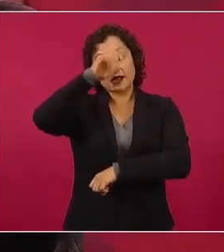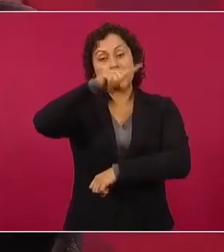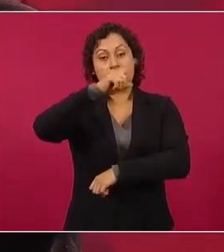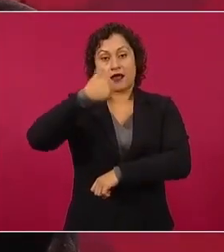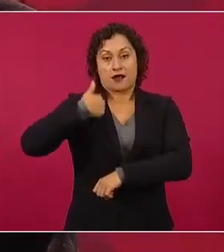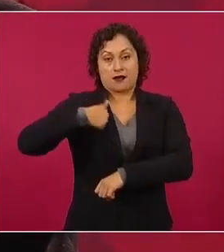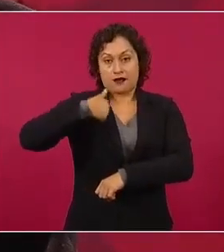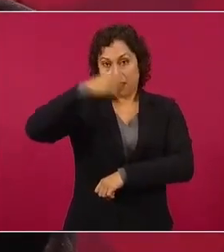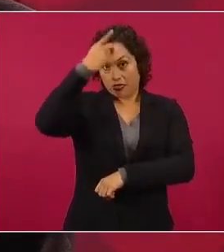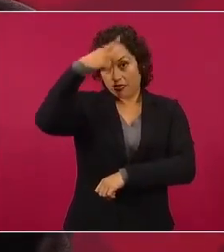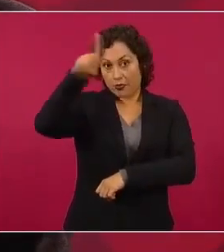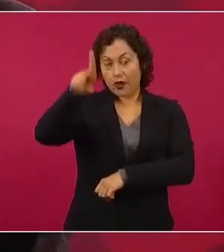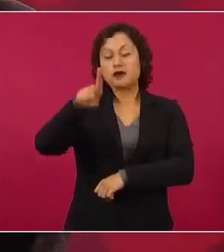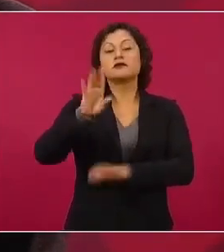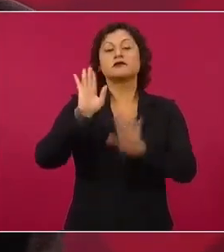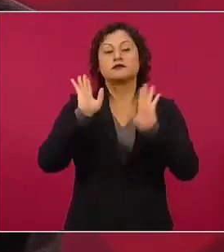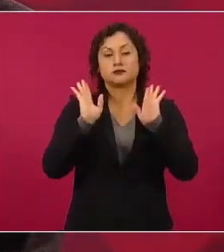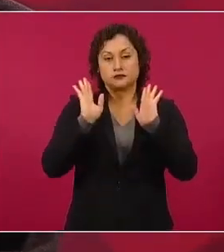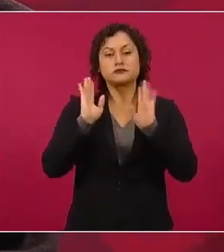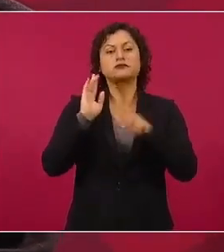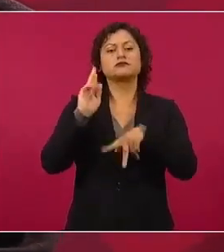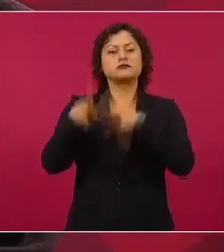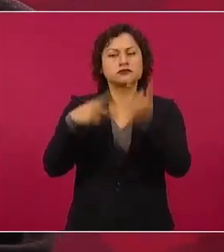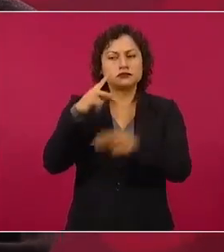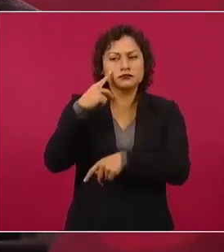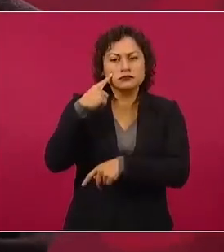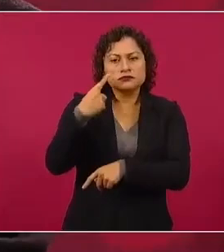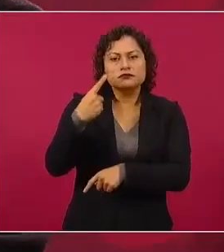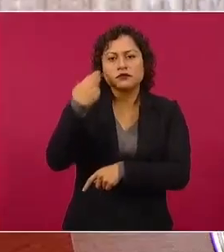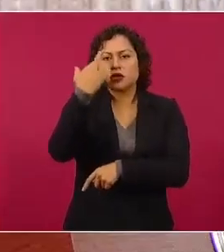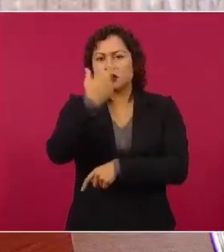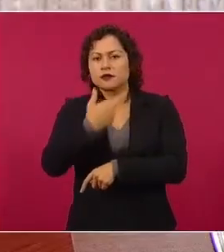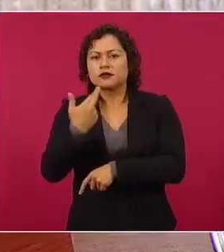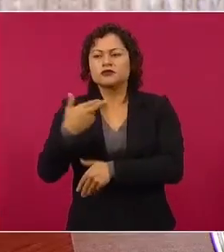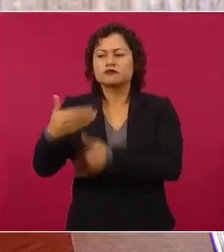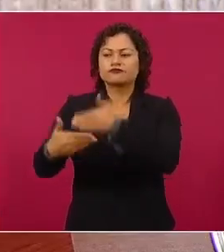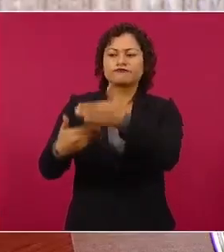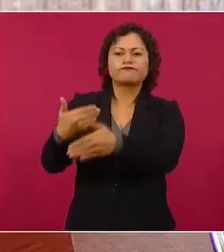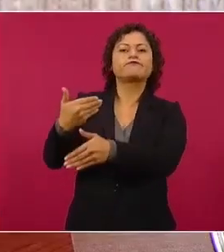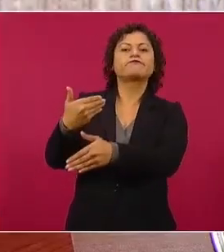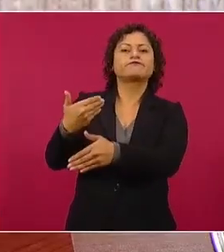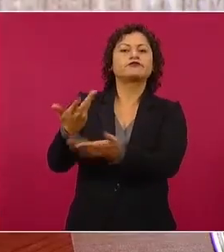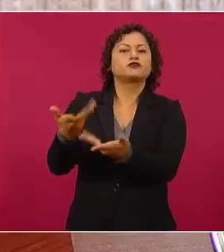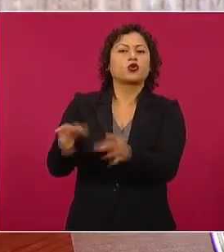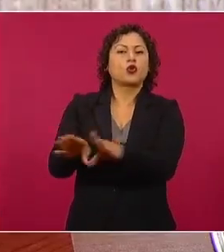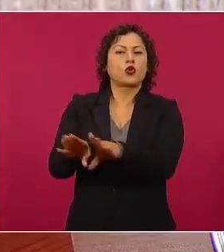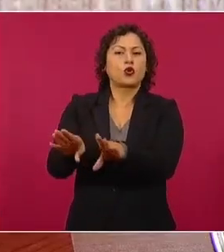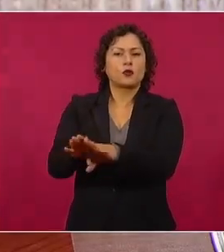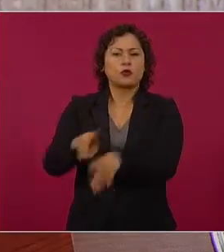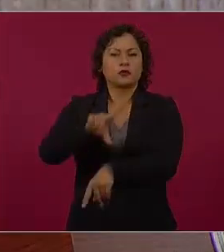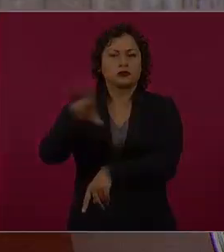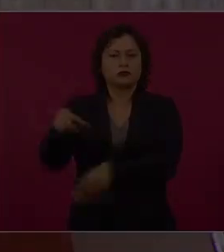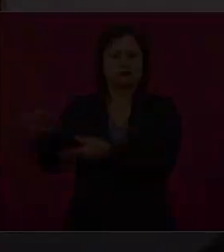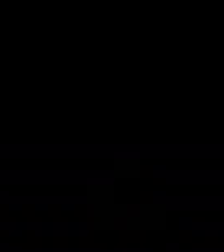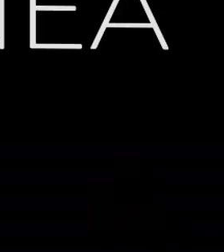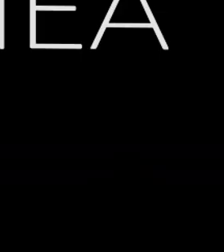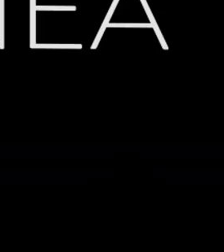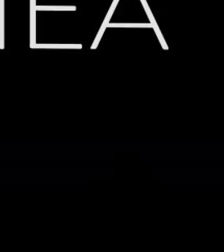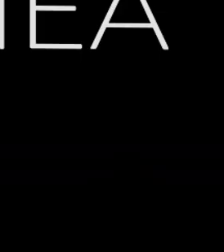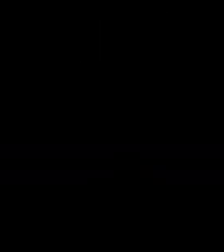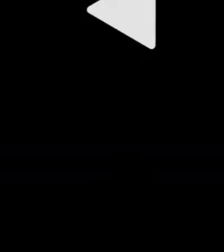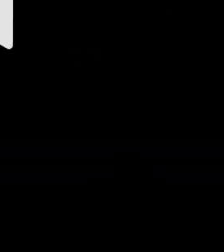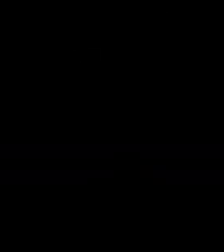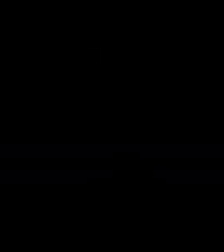Vamos a ver cómo va la denuncia y vamos a informar, si te parece. Gracias.